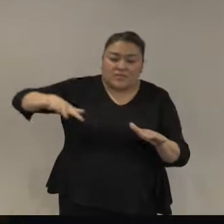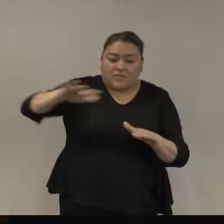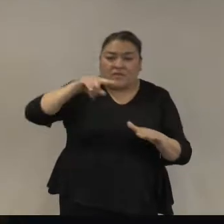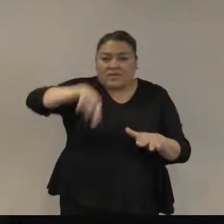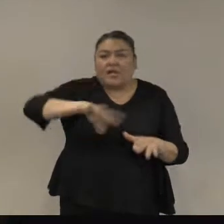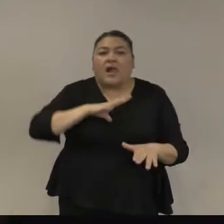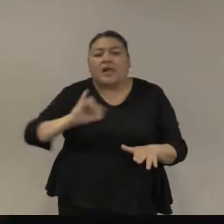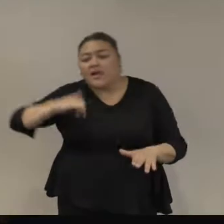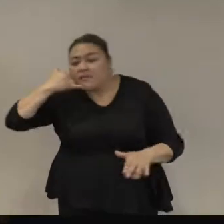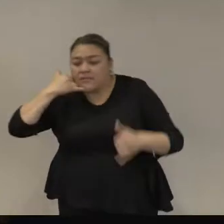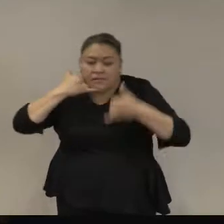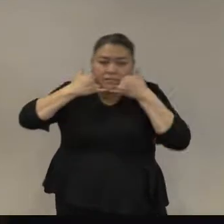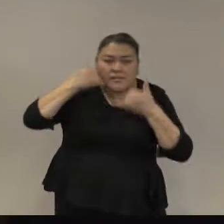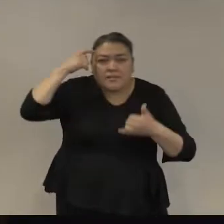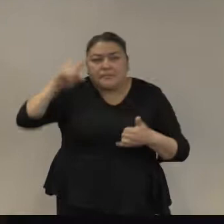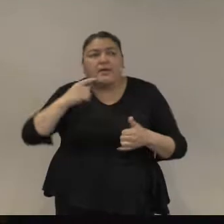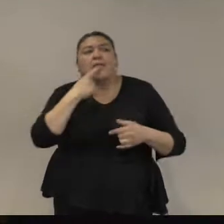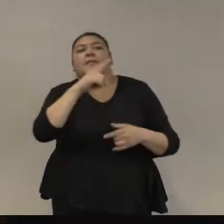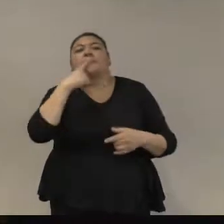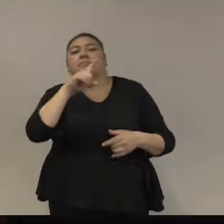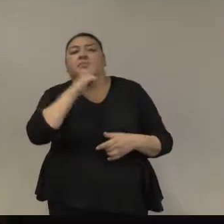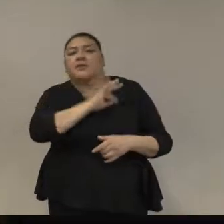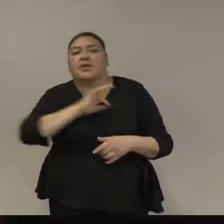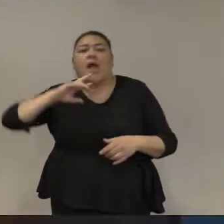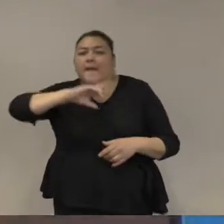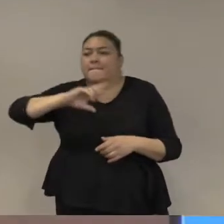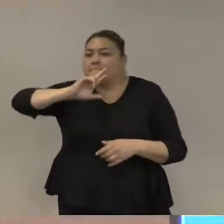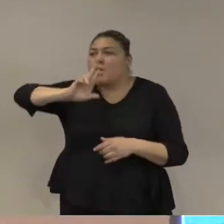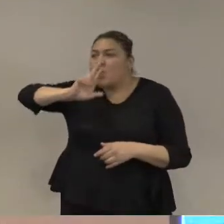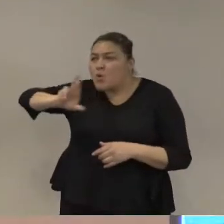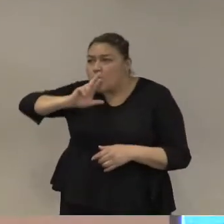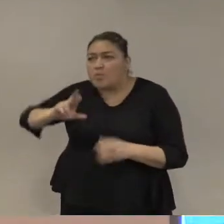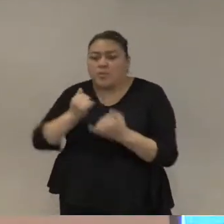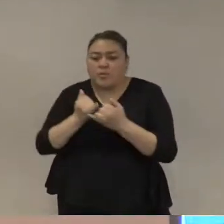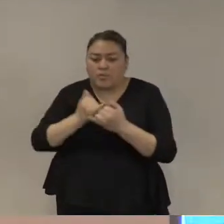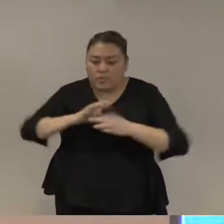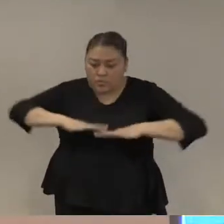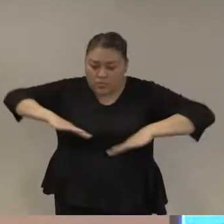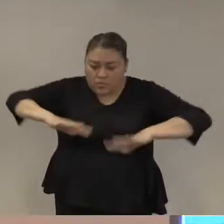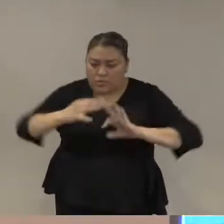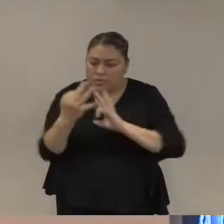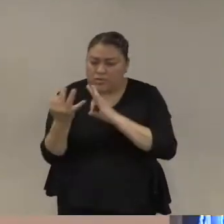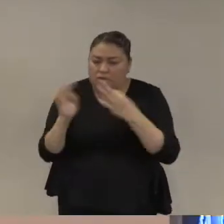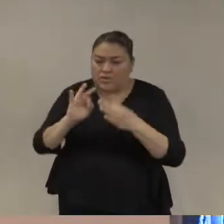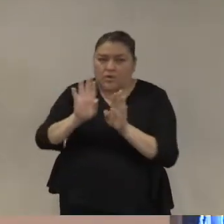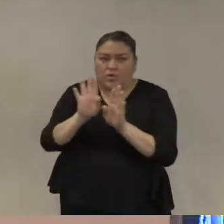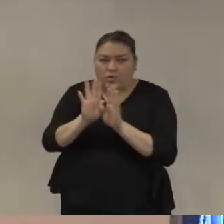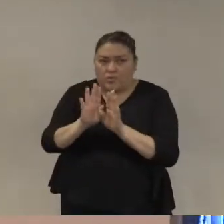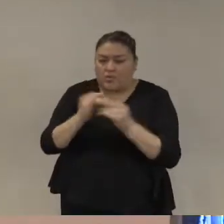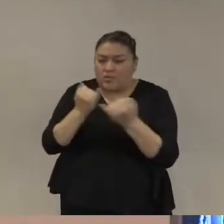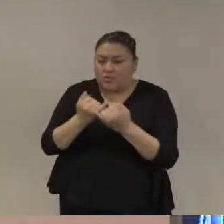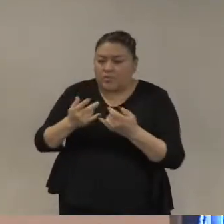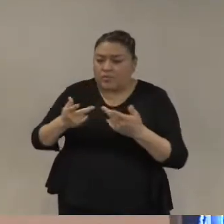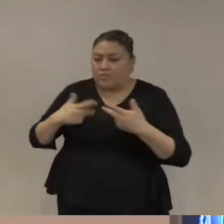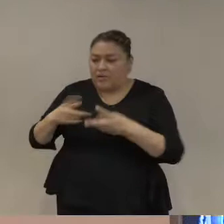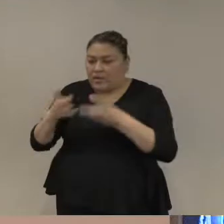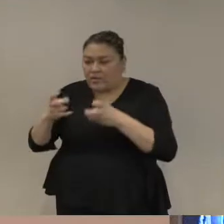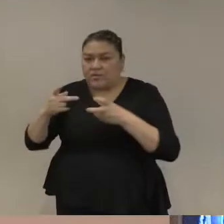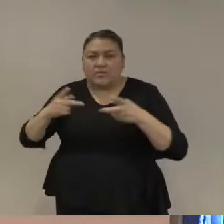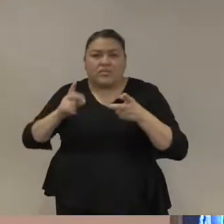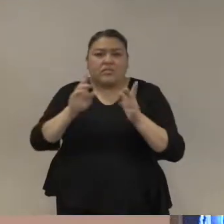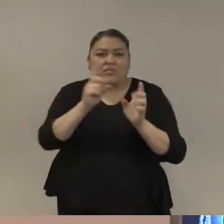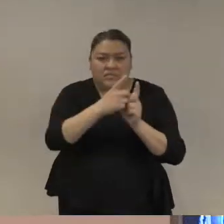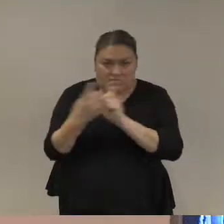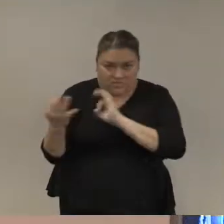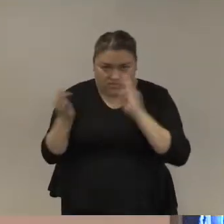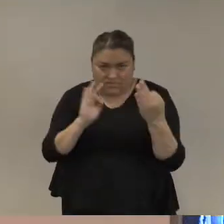centers y centros de llamadas de mapear y cubrir las zonas de más alta criminalidad algo